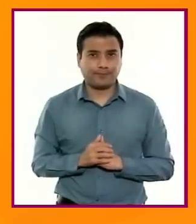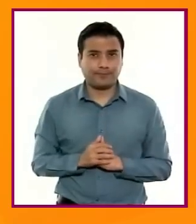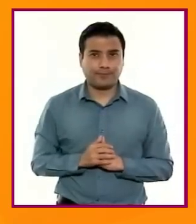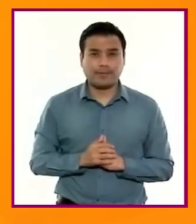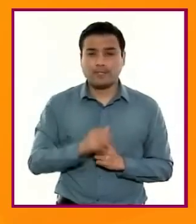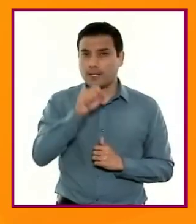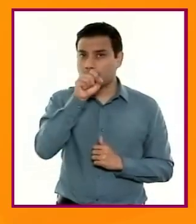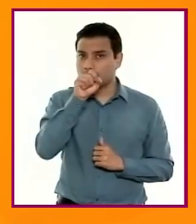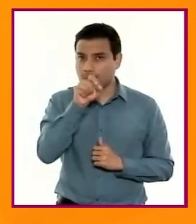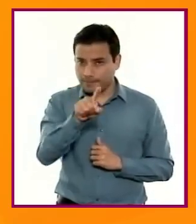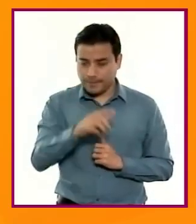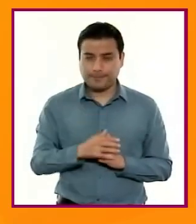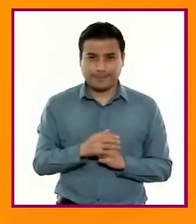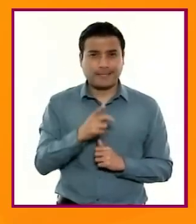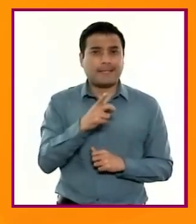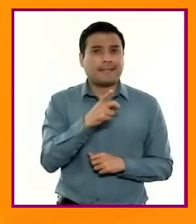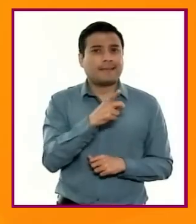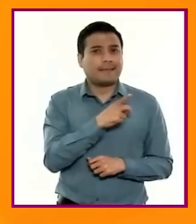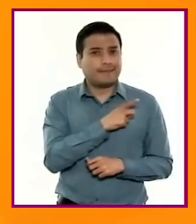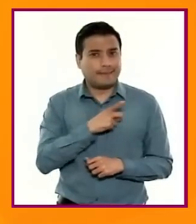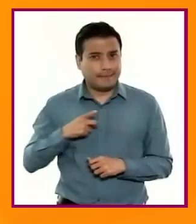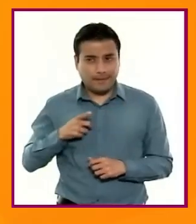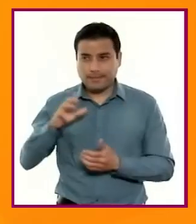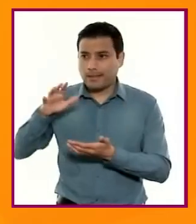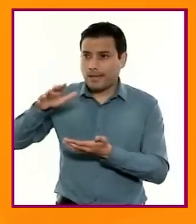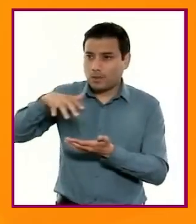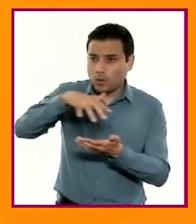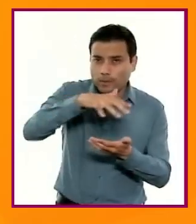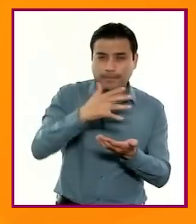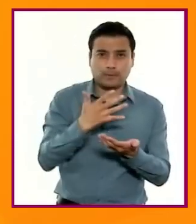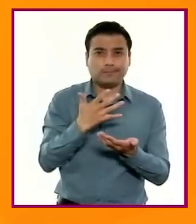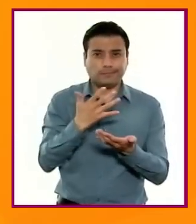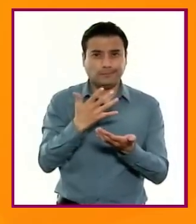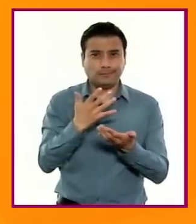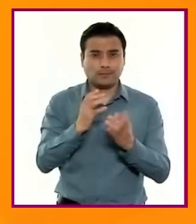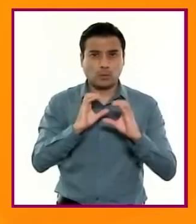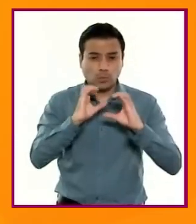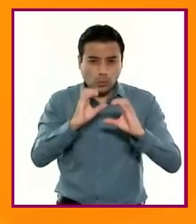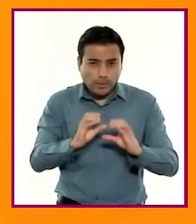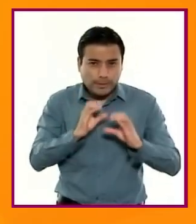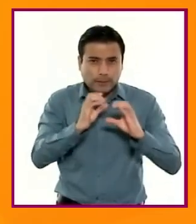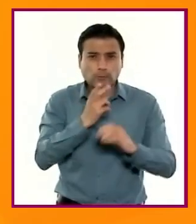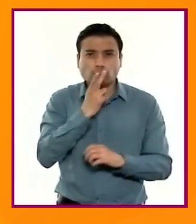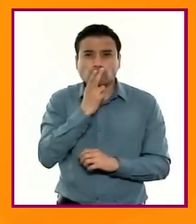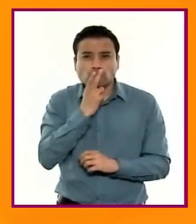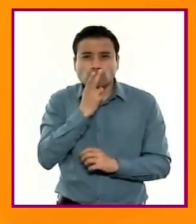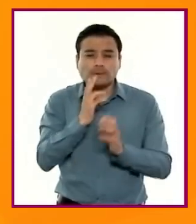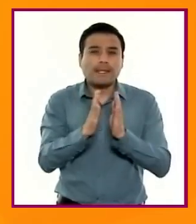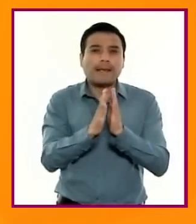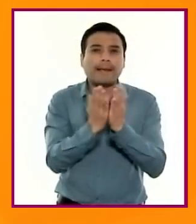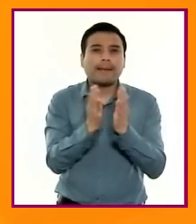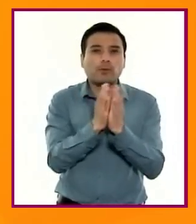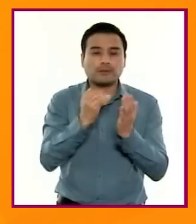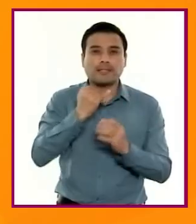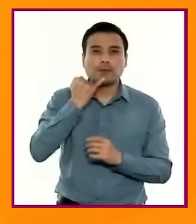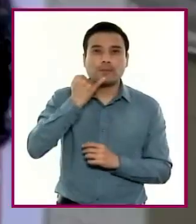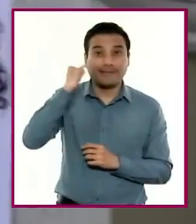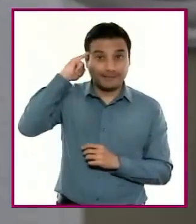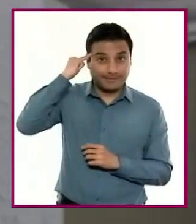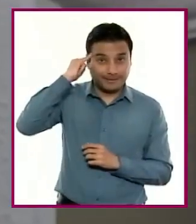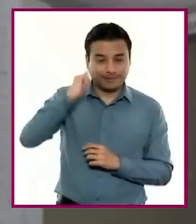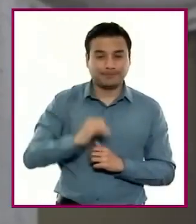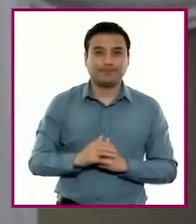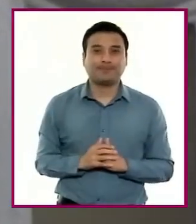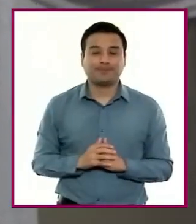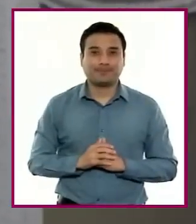al acopio, producción, conservación y uso en la escuela de textos legibles en lengua indígena, incluyendo manuscritos.